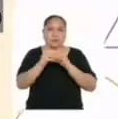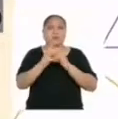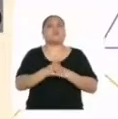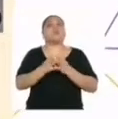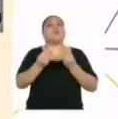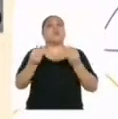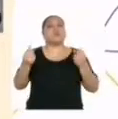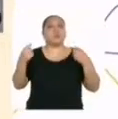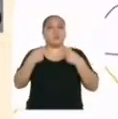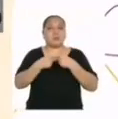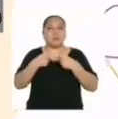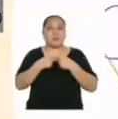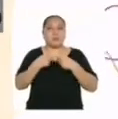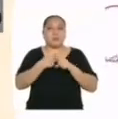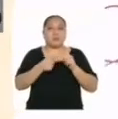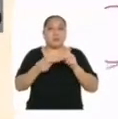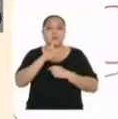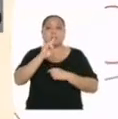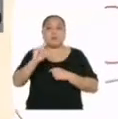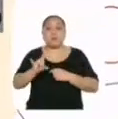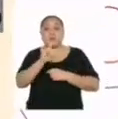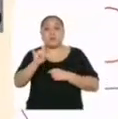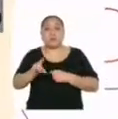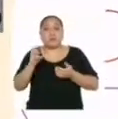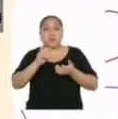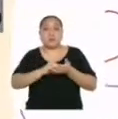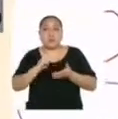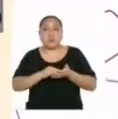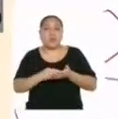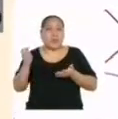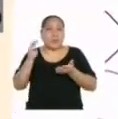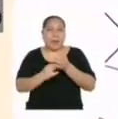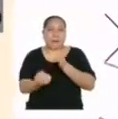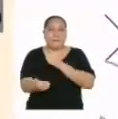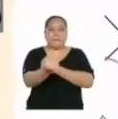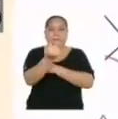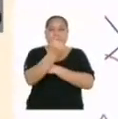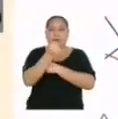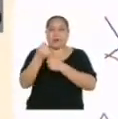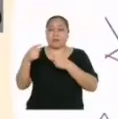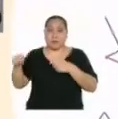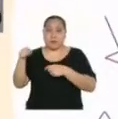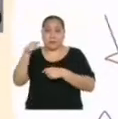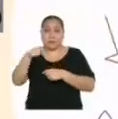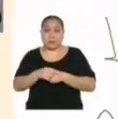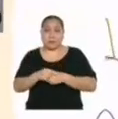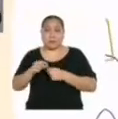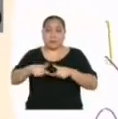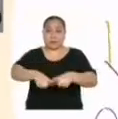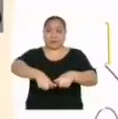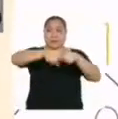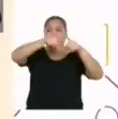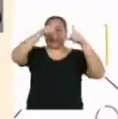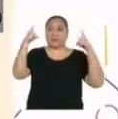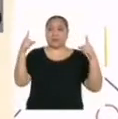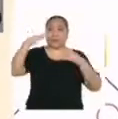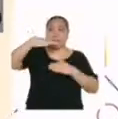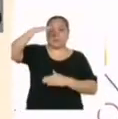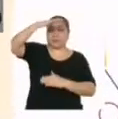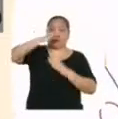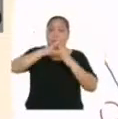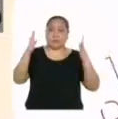debido a su constante uso. A mayor potencia de los equipos y mayor tamaño de las pantallas,